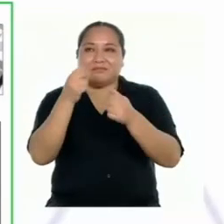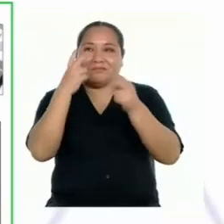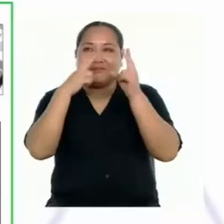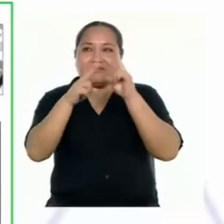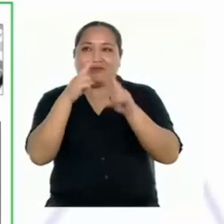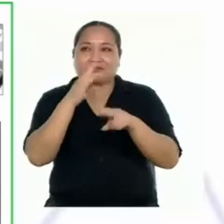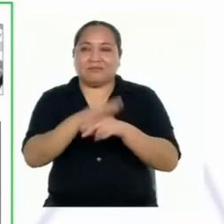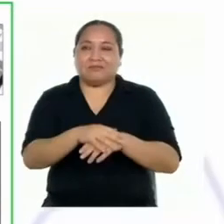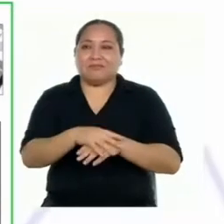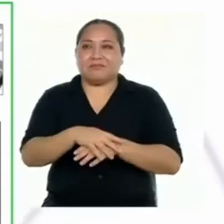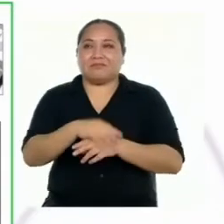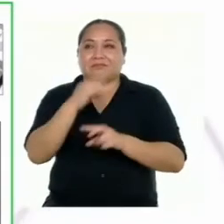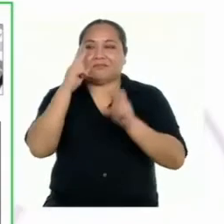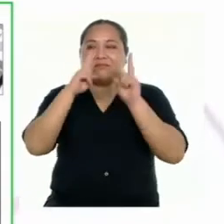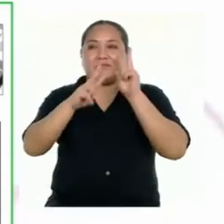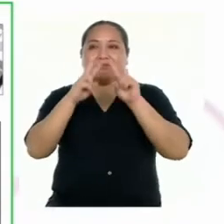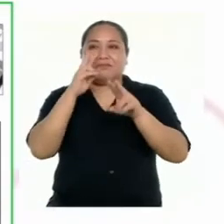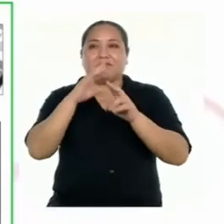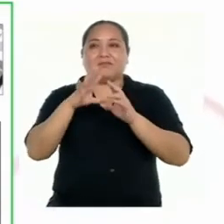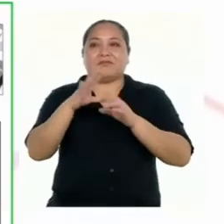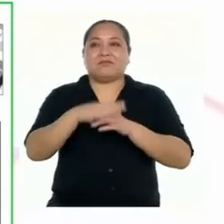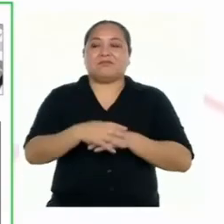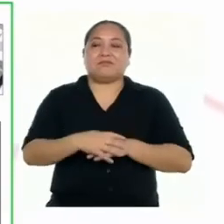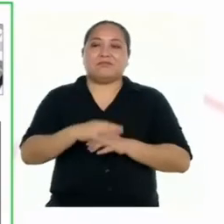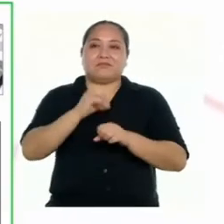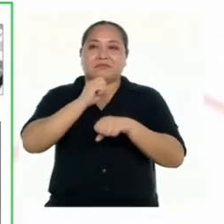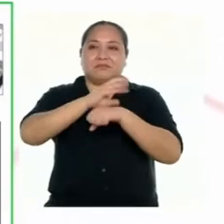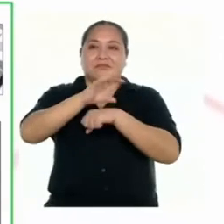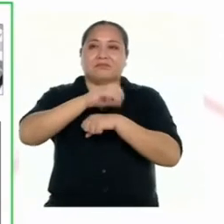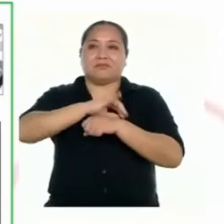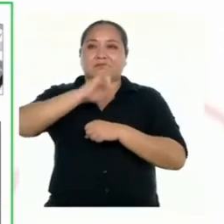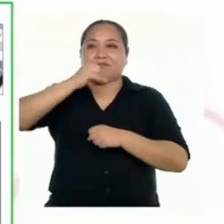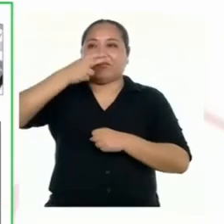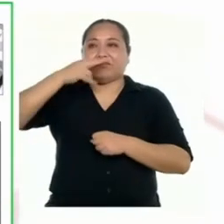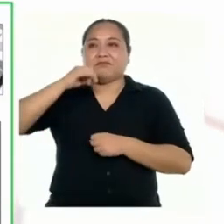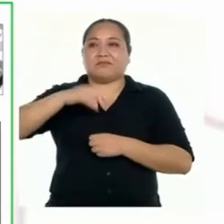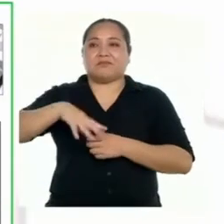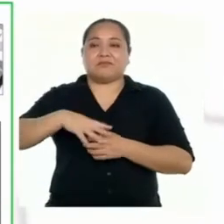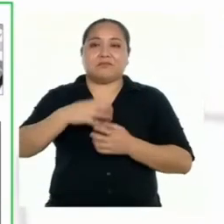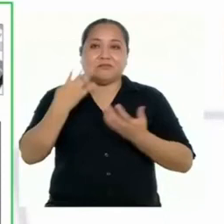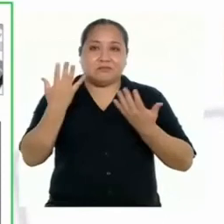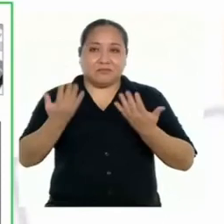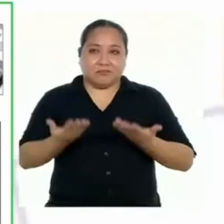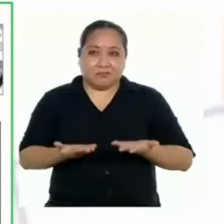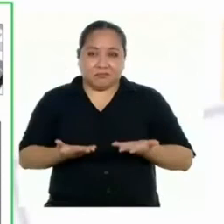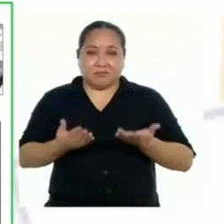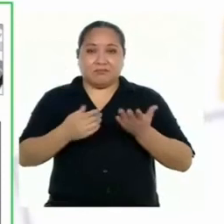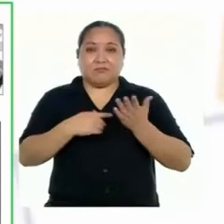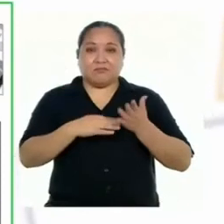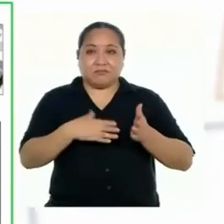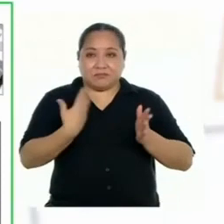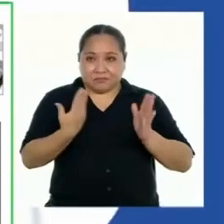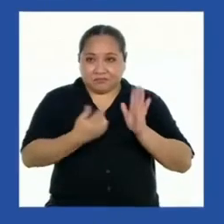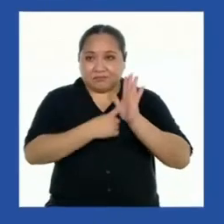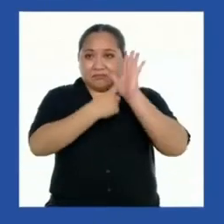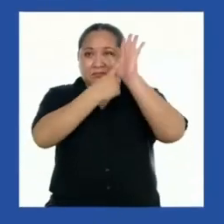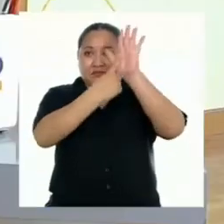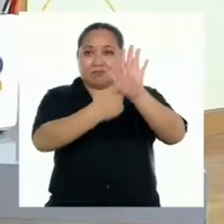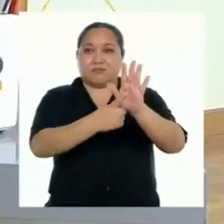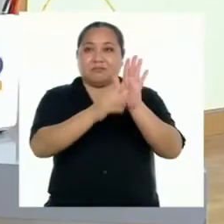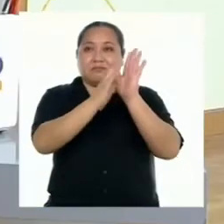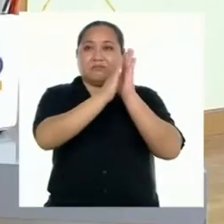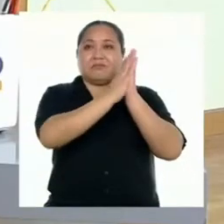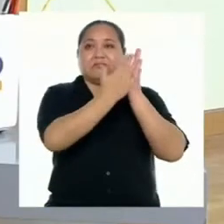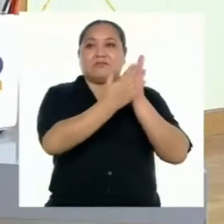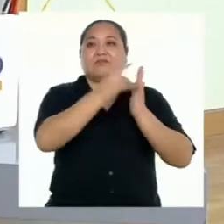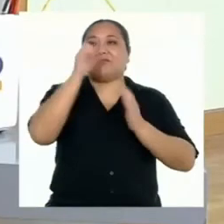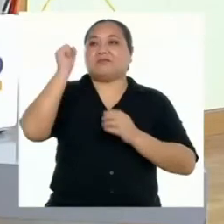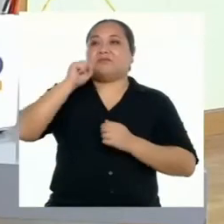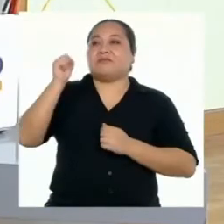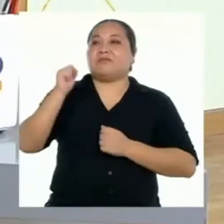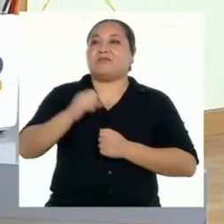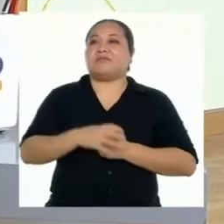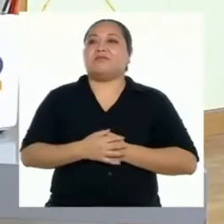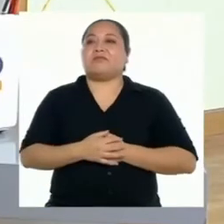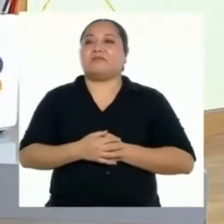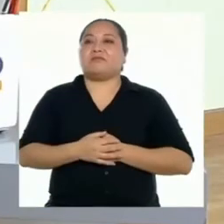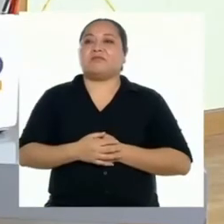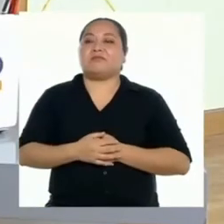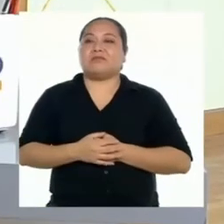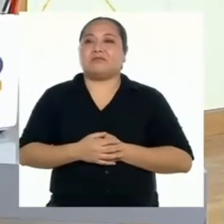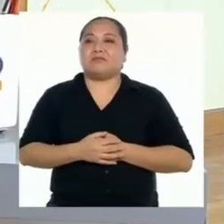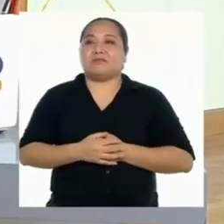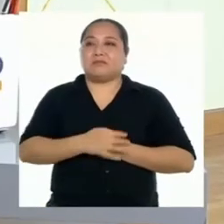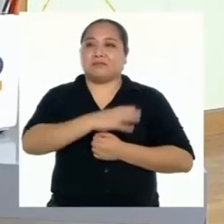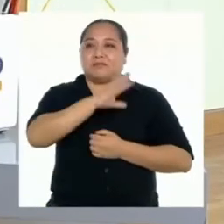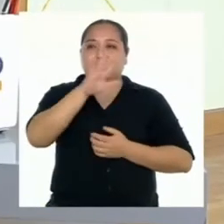veo que tuvieron en cuenta las sugerencias. Jonathan, ¿ahora nos puedes presentar el díptico? Sí, claro que sí.